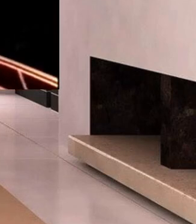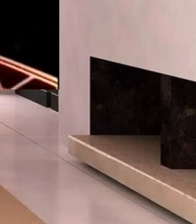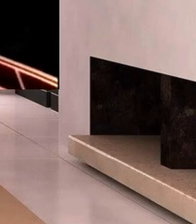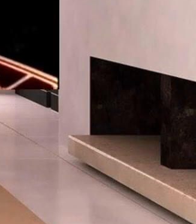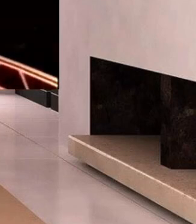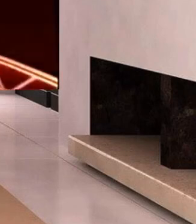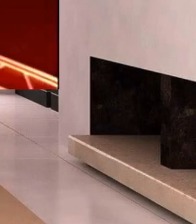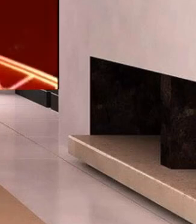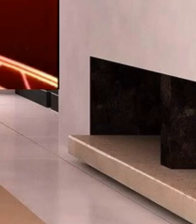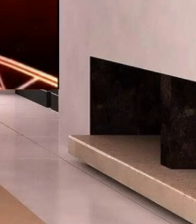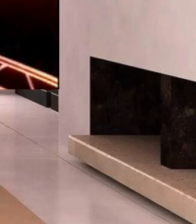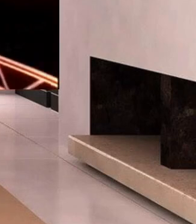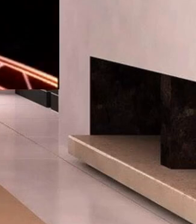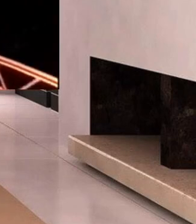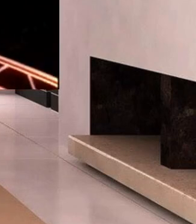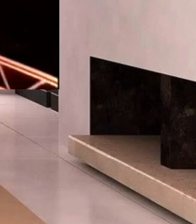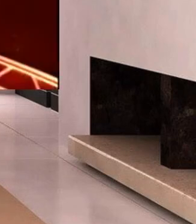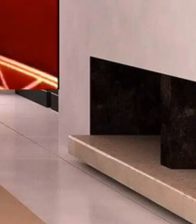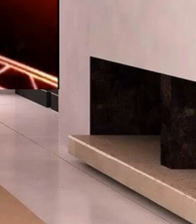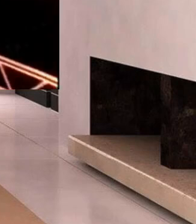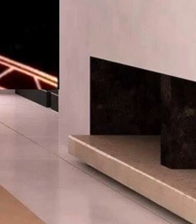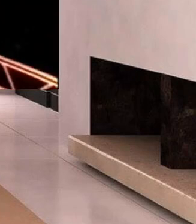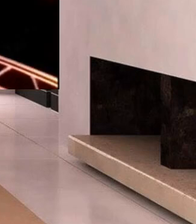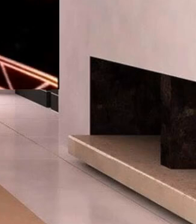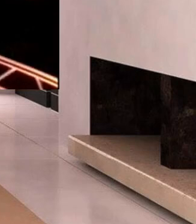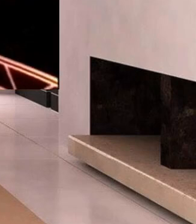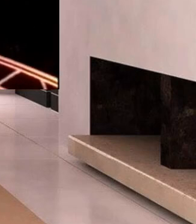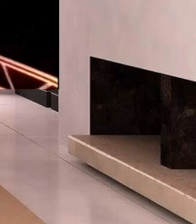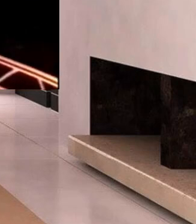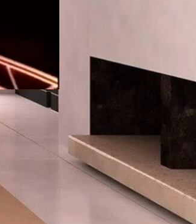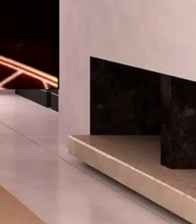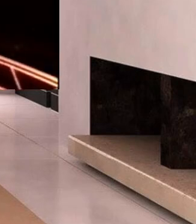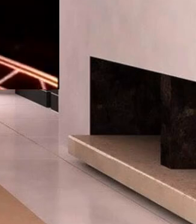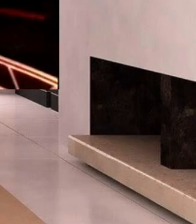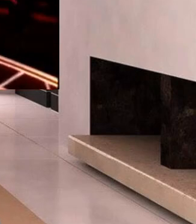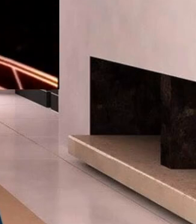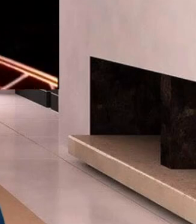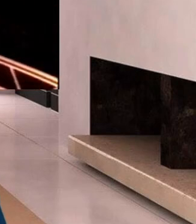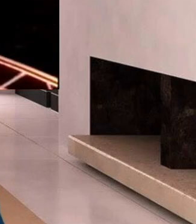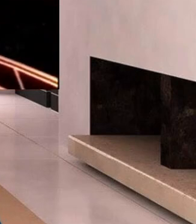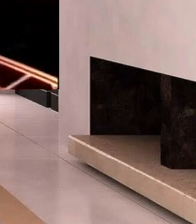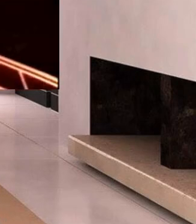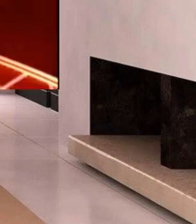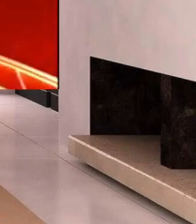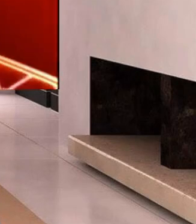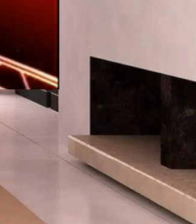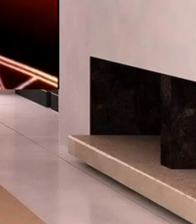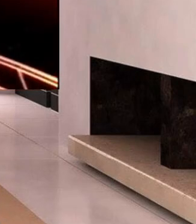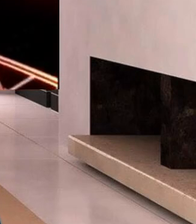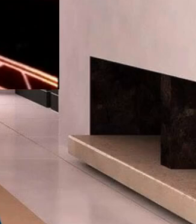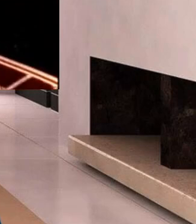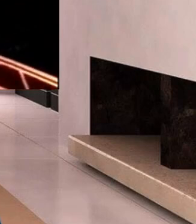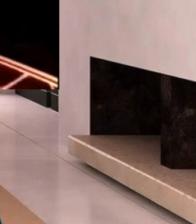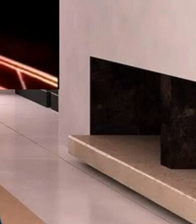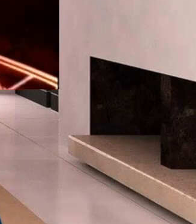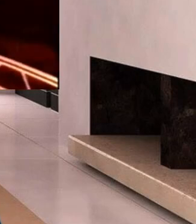ONU, en contra del gobierno de Estados Unidos. Además da a conocer la propuesta para parar la guerra entre Ucrania y